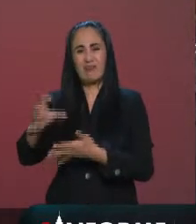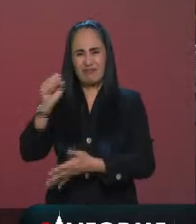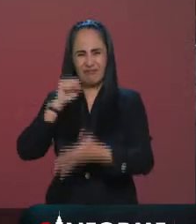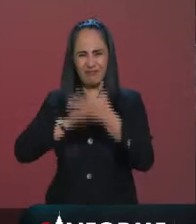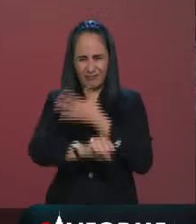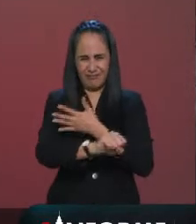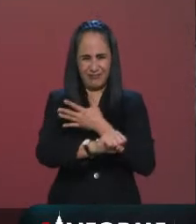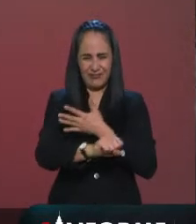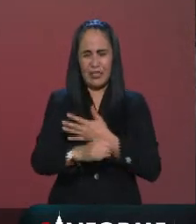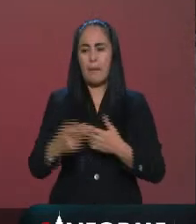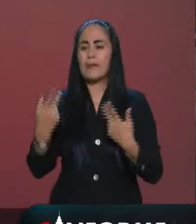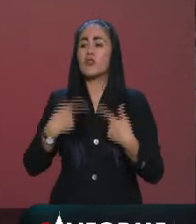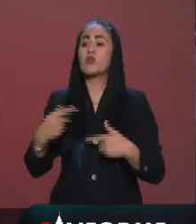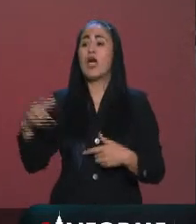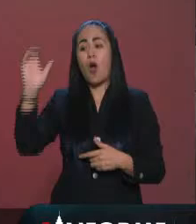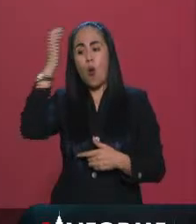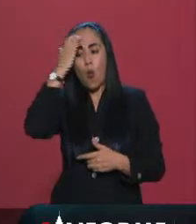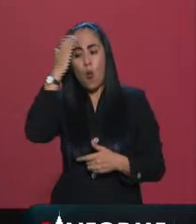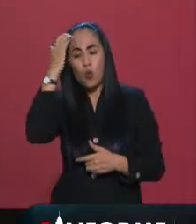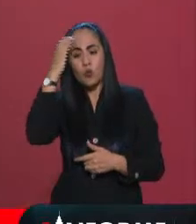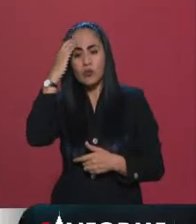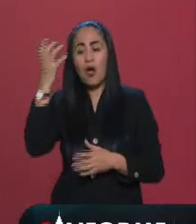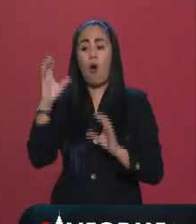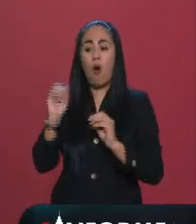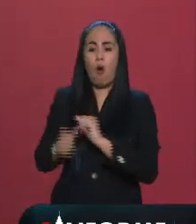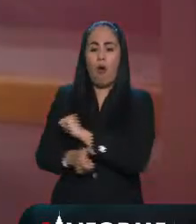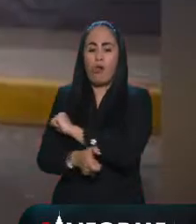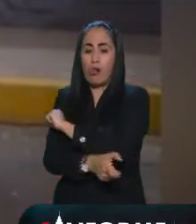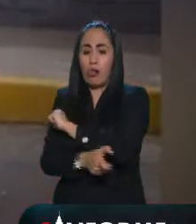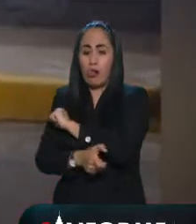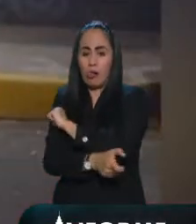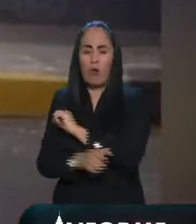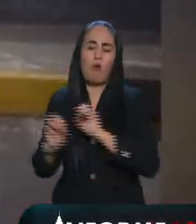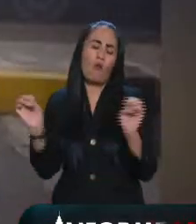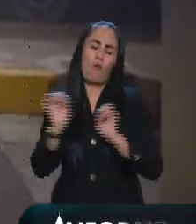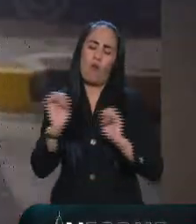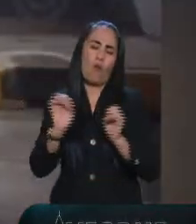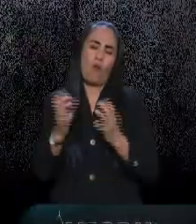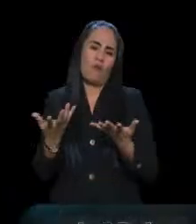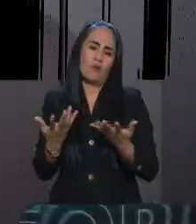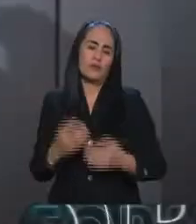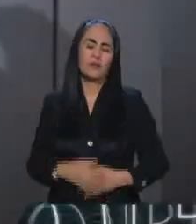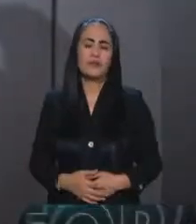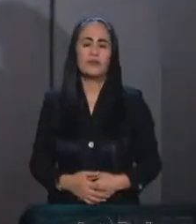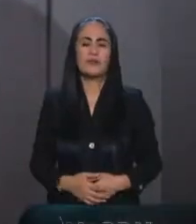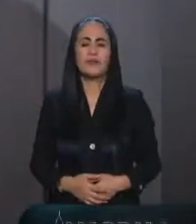tenían con qué comprar su inocencia Informe Capital